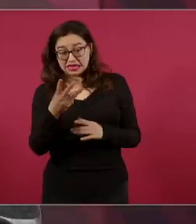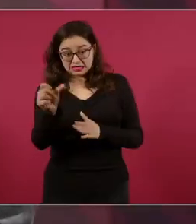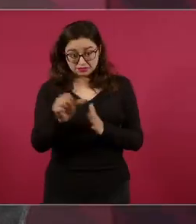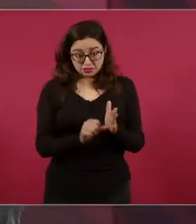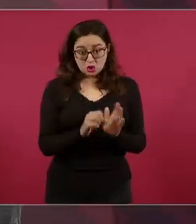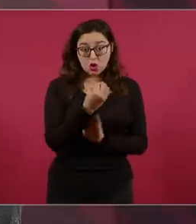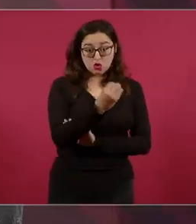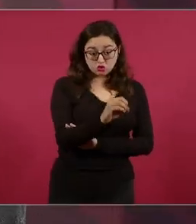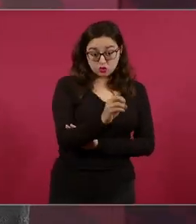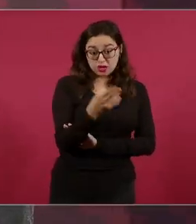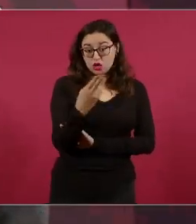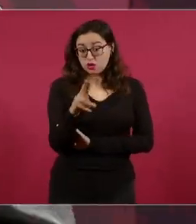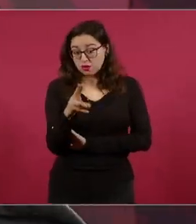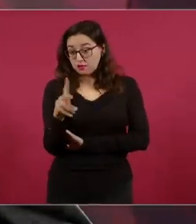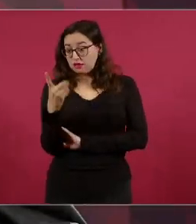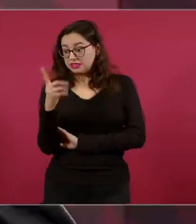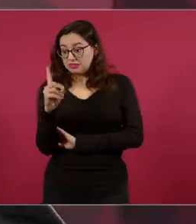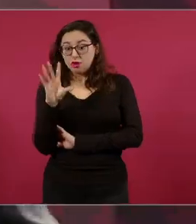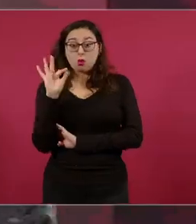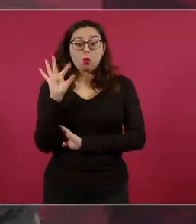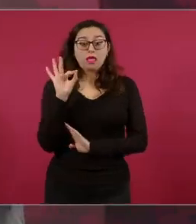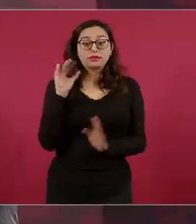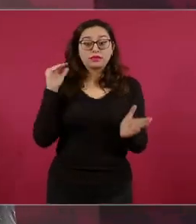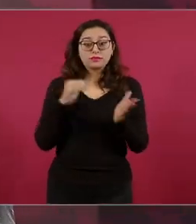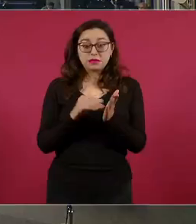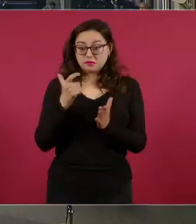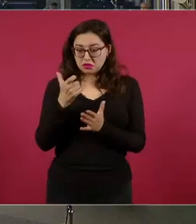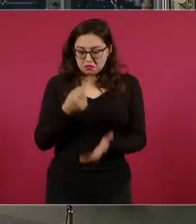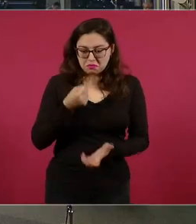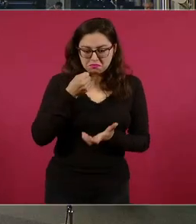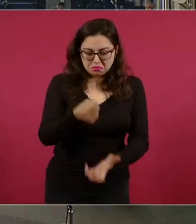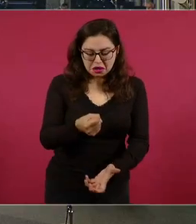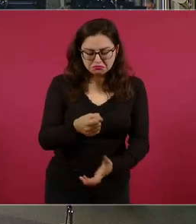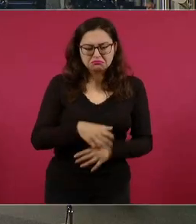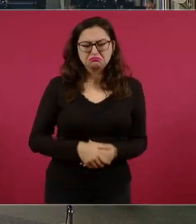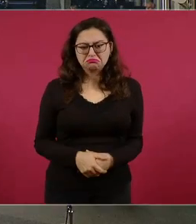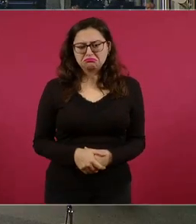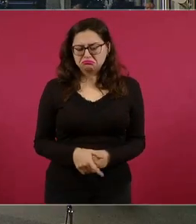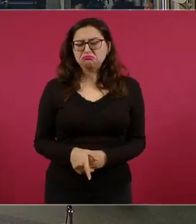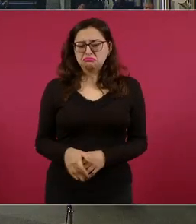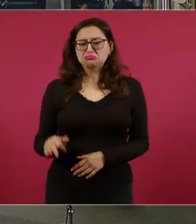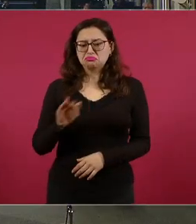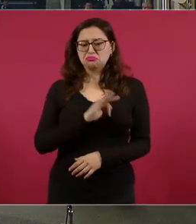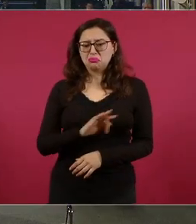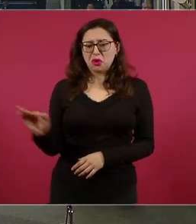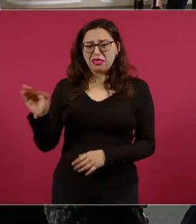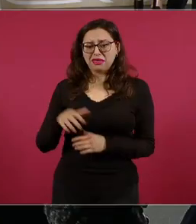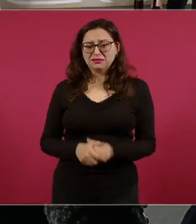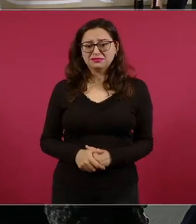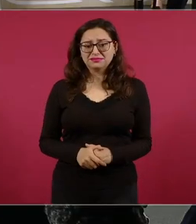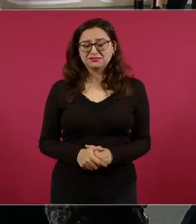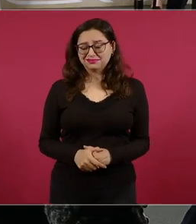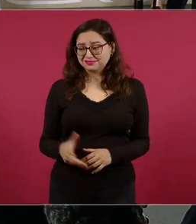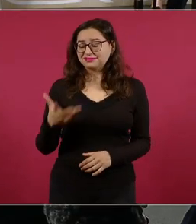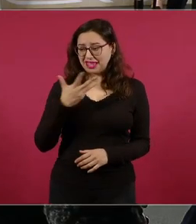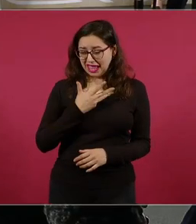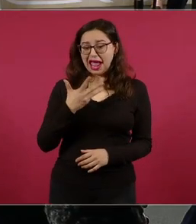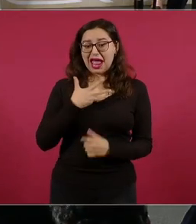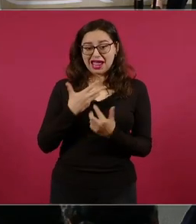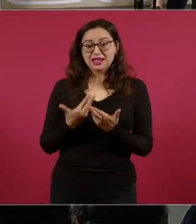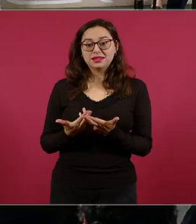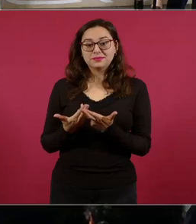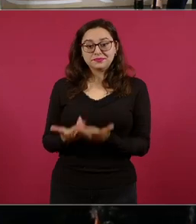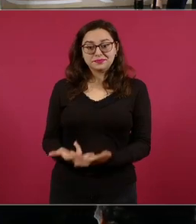para hacerlo, les voy a poner, a ver